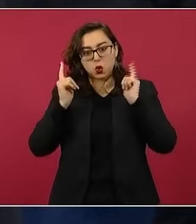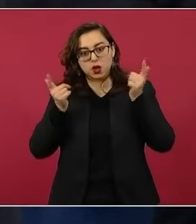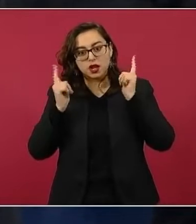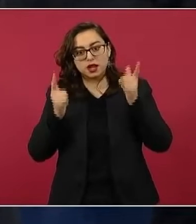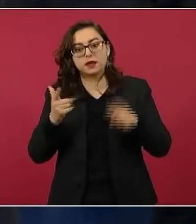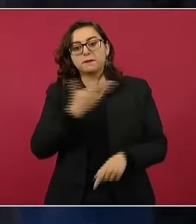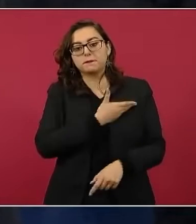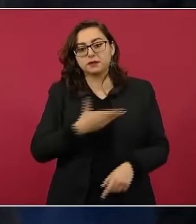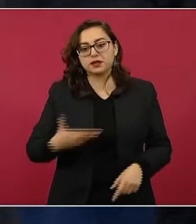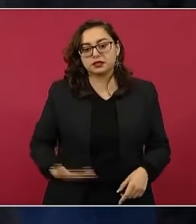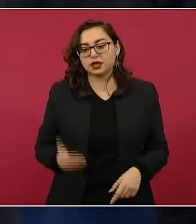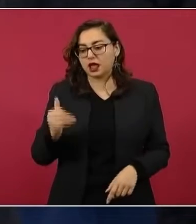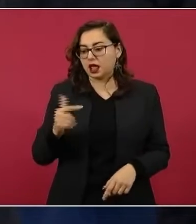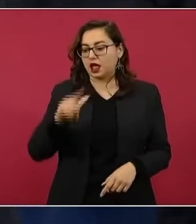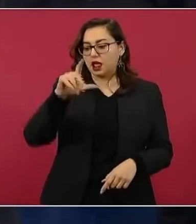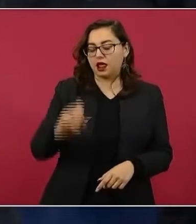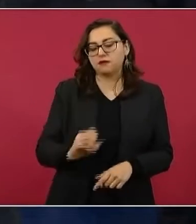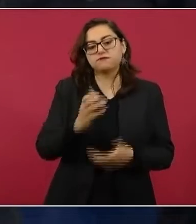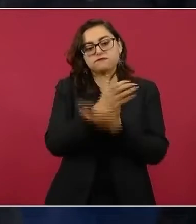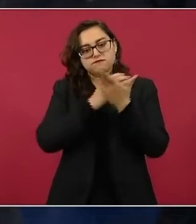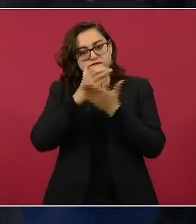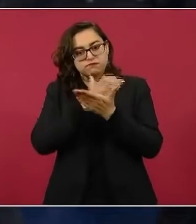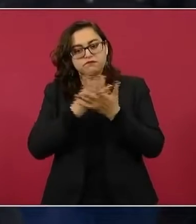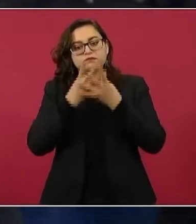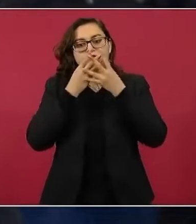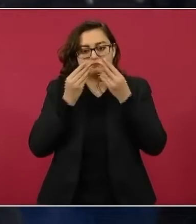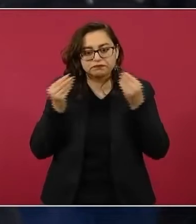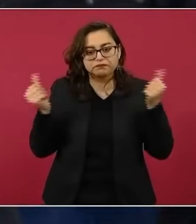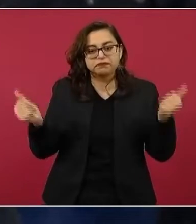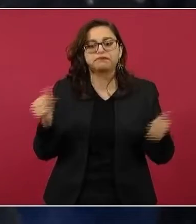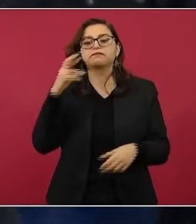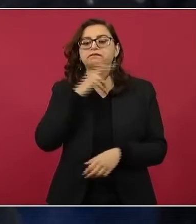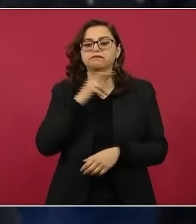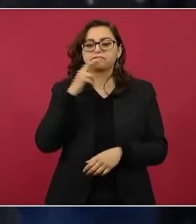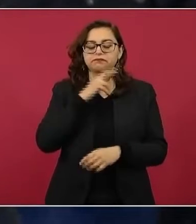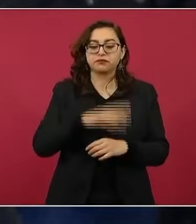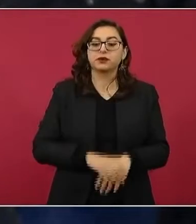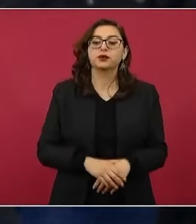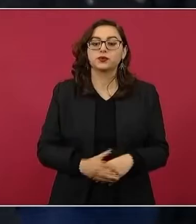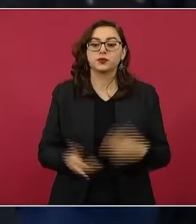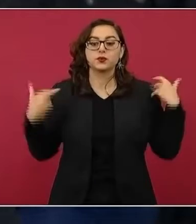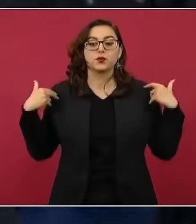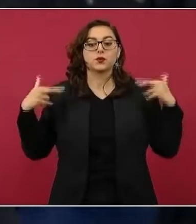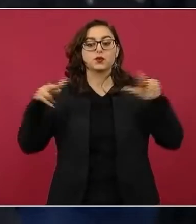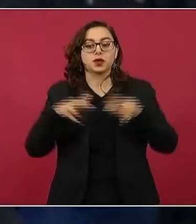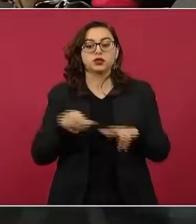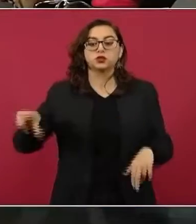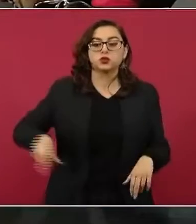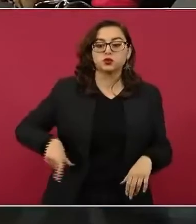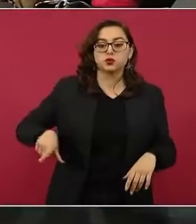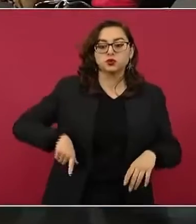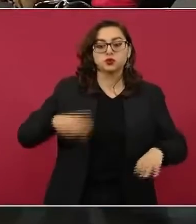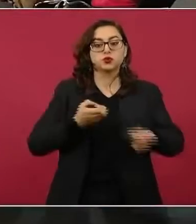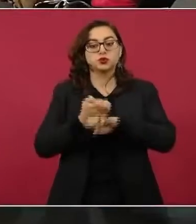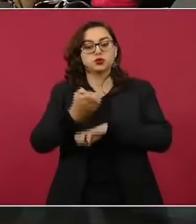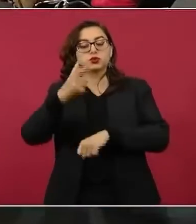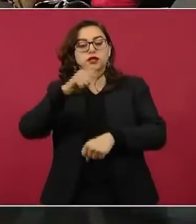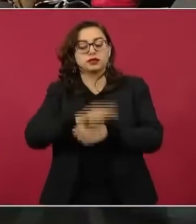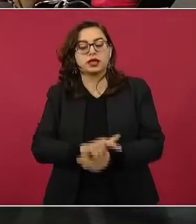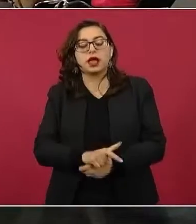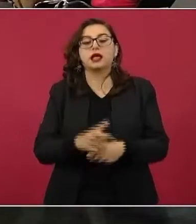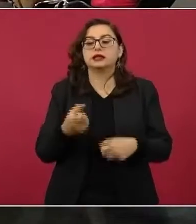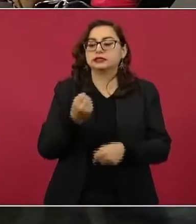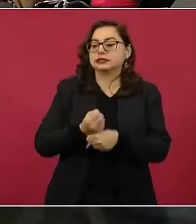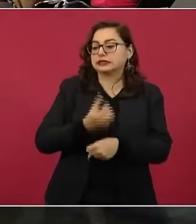logre de pronta recuperación. Aquí estamos los maestros, aquí está gobierno estatal, están todas las secretarías deseándole